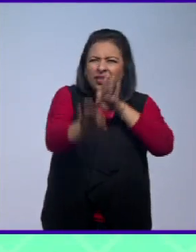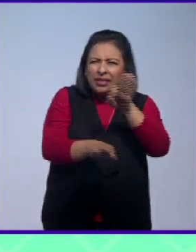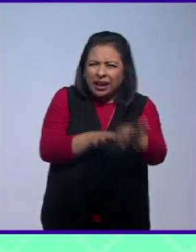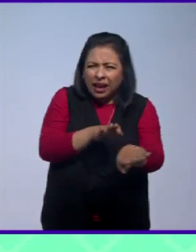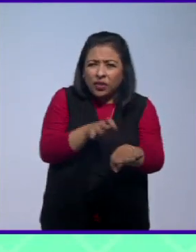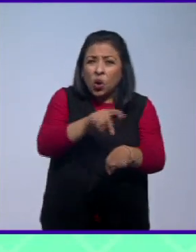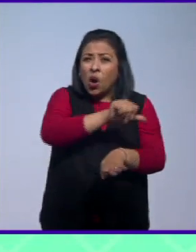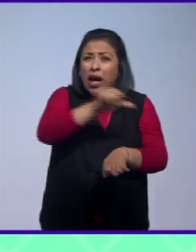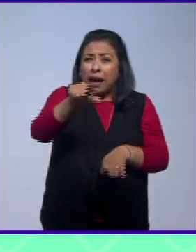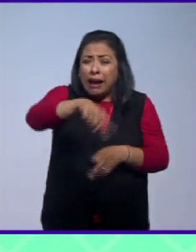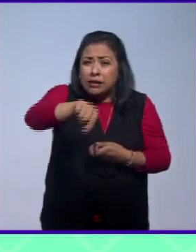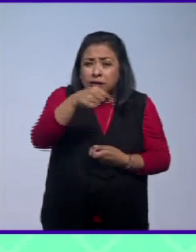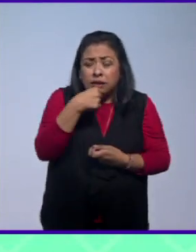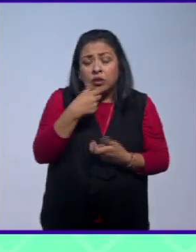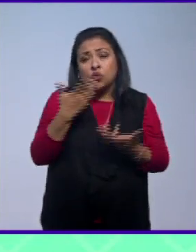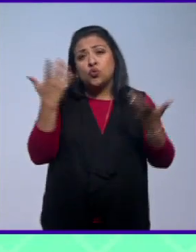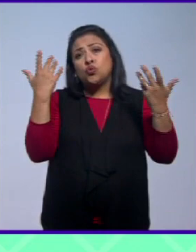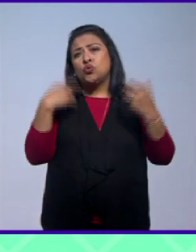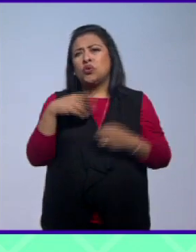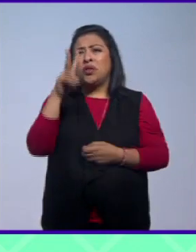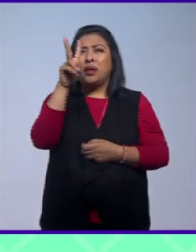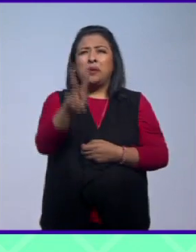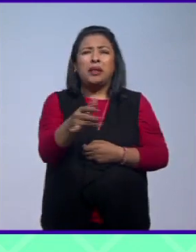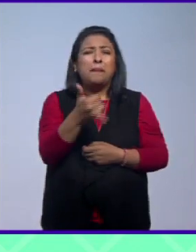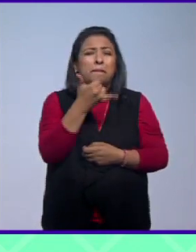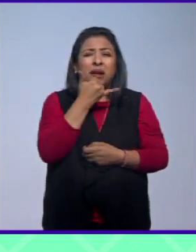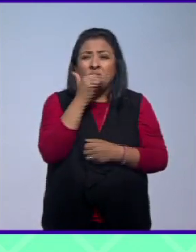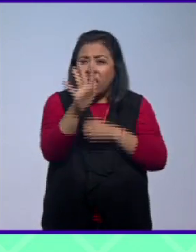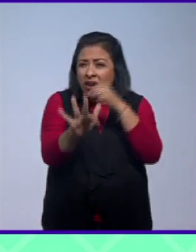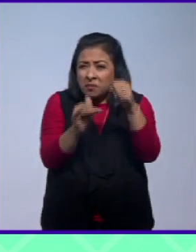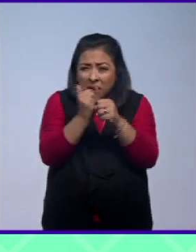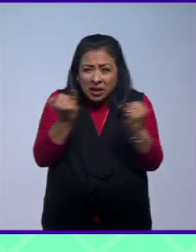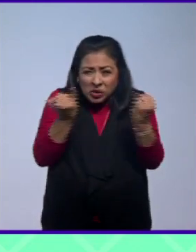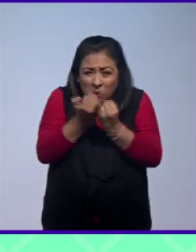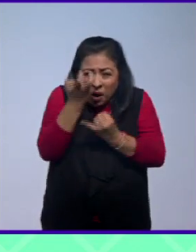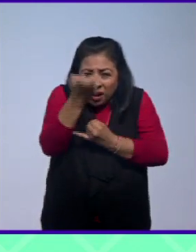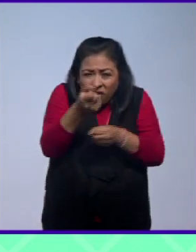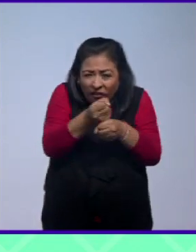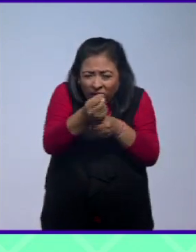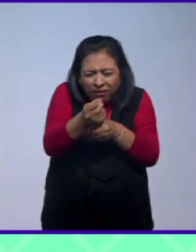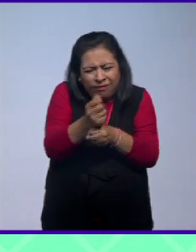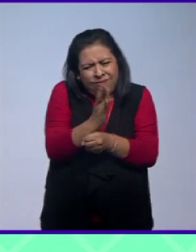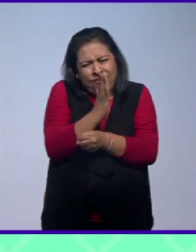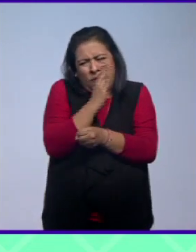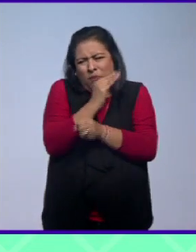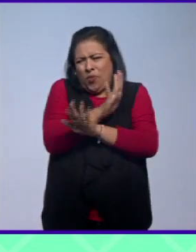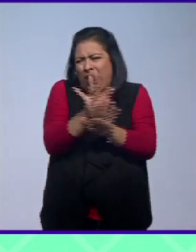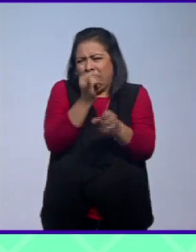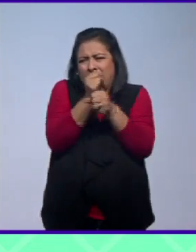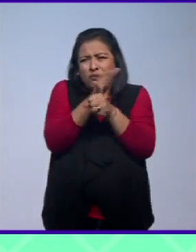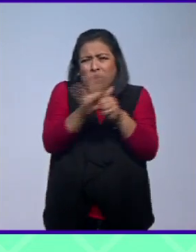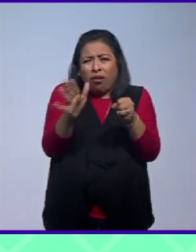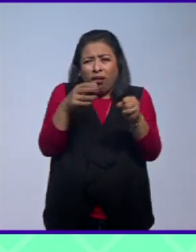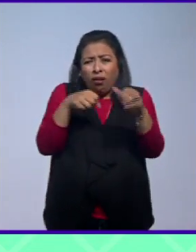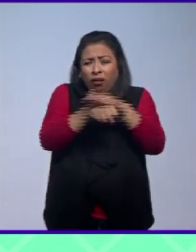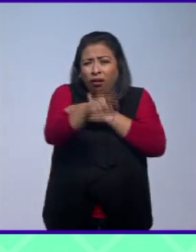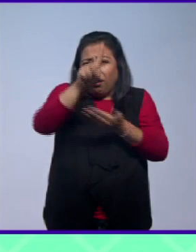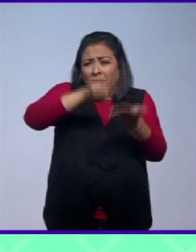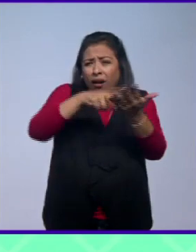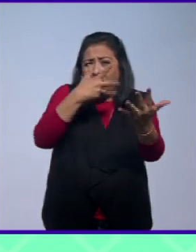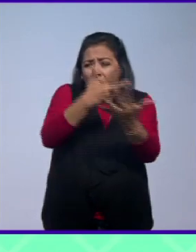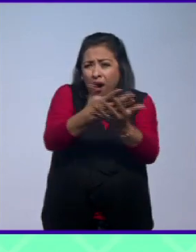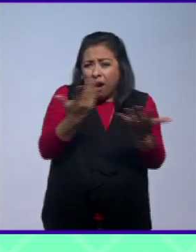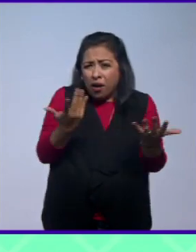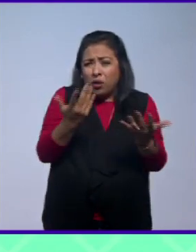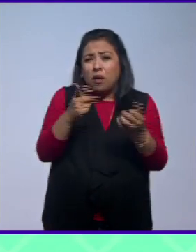les da a los niños es literalmente y perdón a los animales tampoco se les debe tratar así bajo ninguna circunstancia y los tienen enjaulados y con este